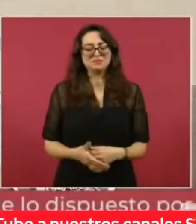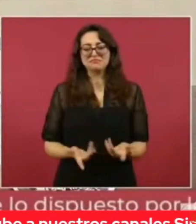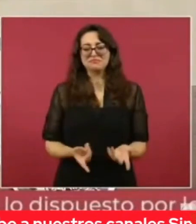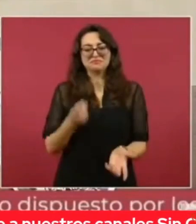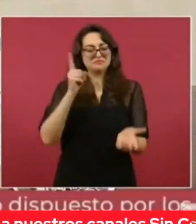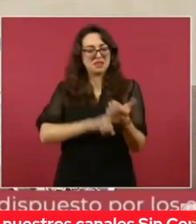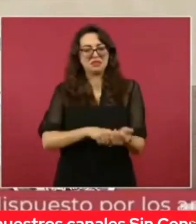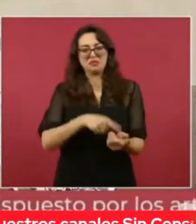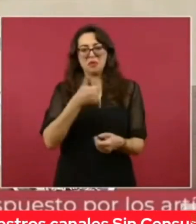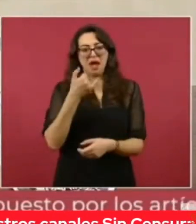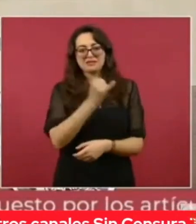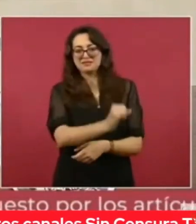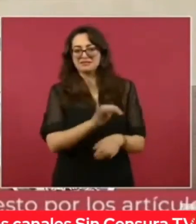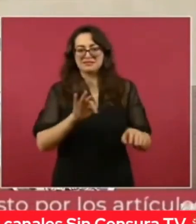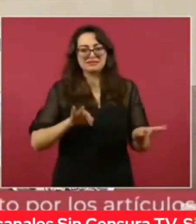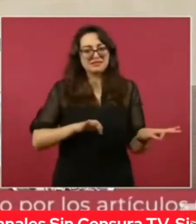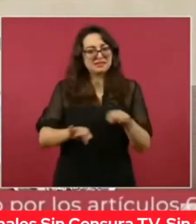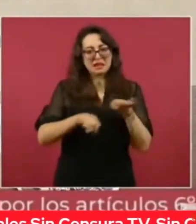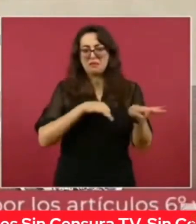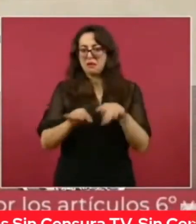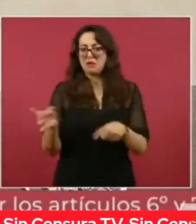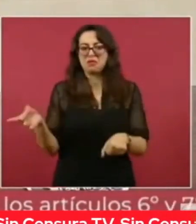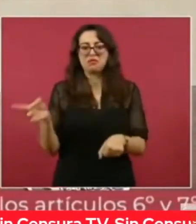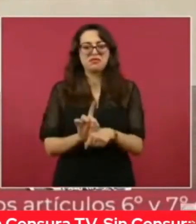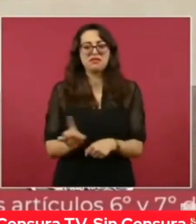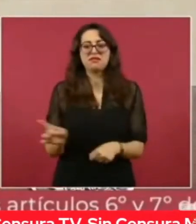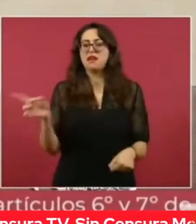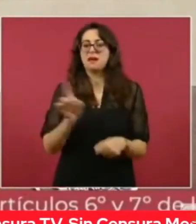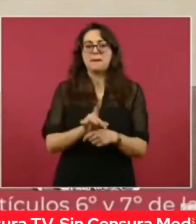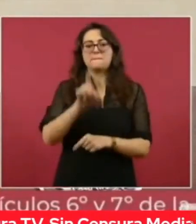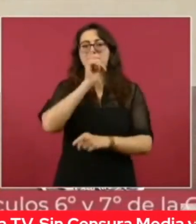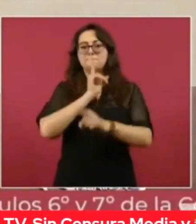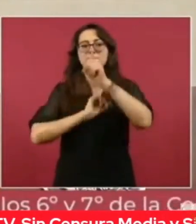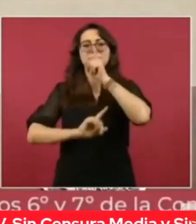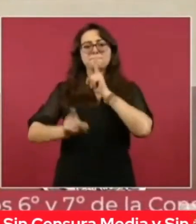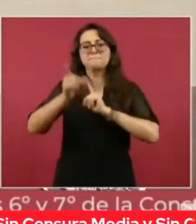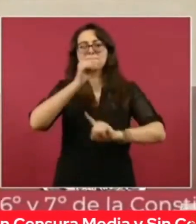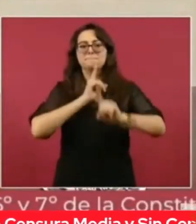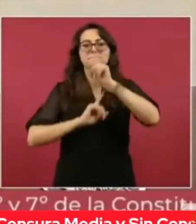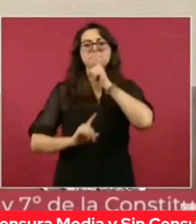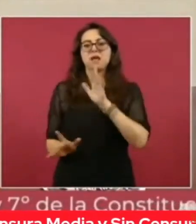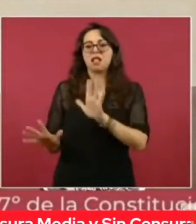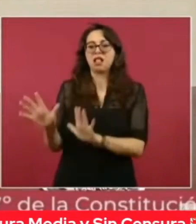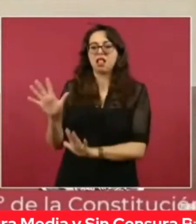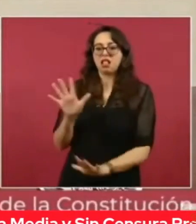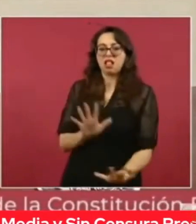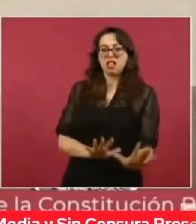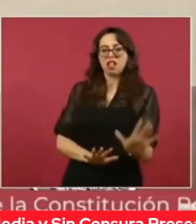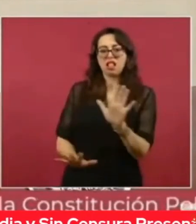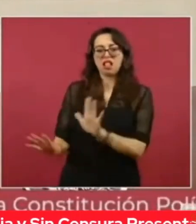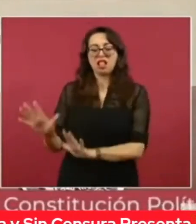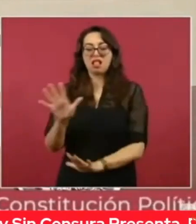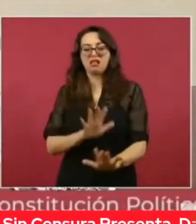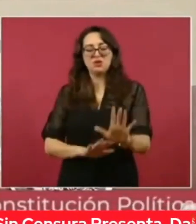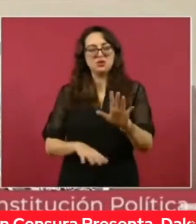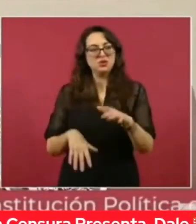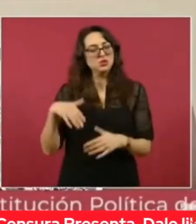y de manipulación, medios de información,